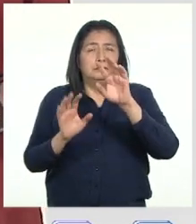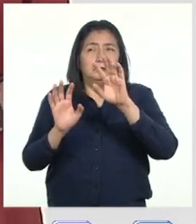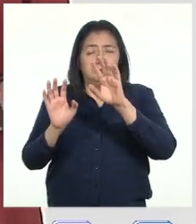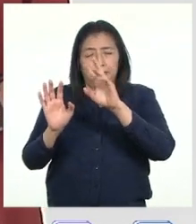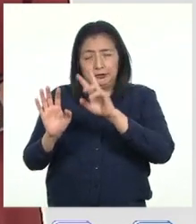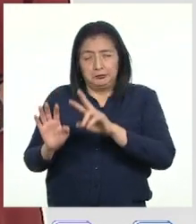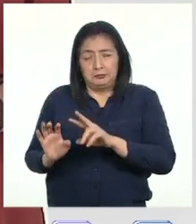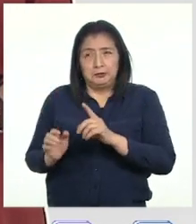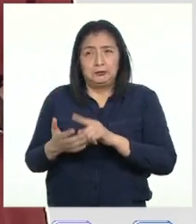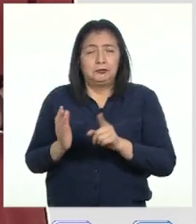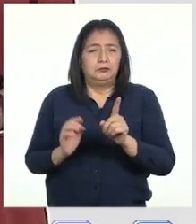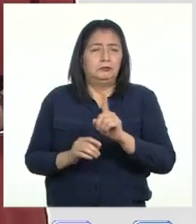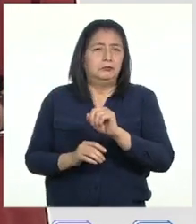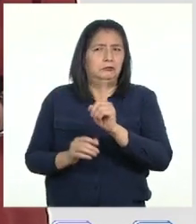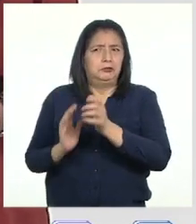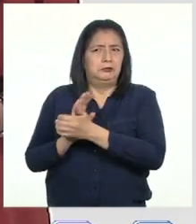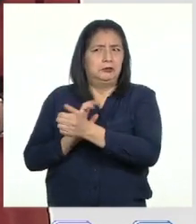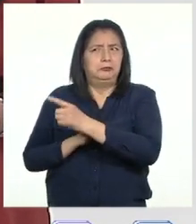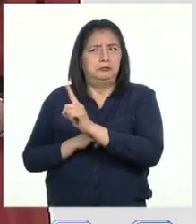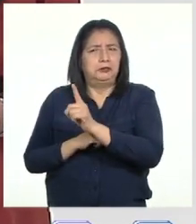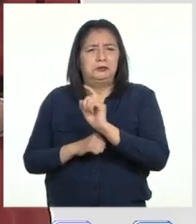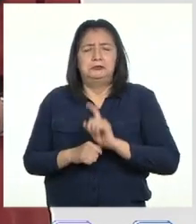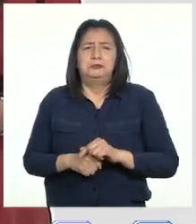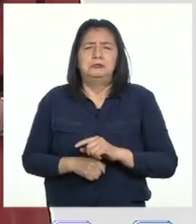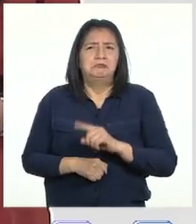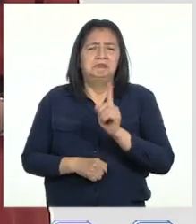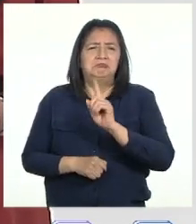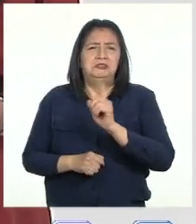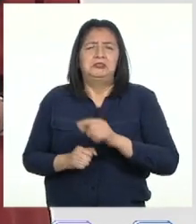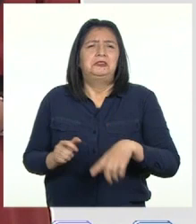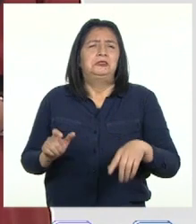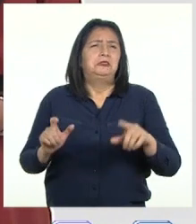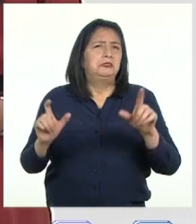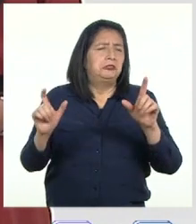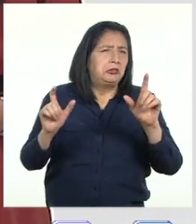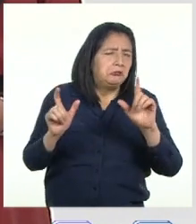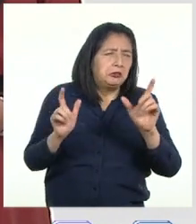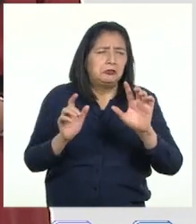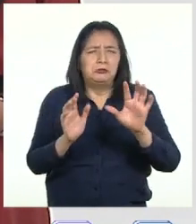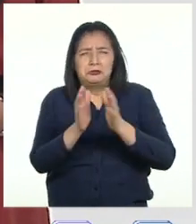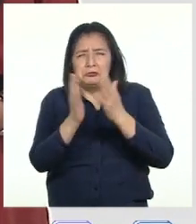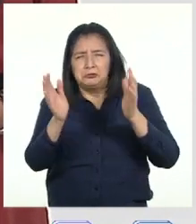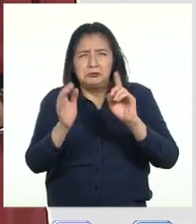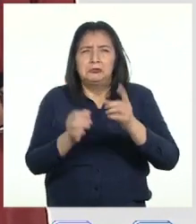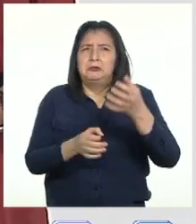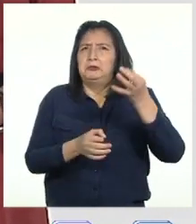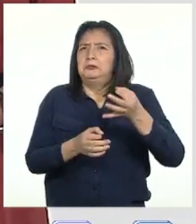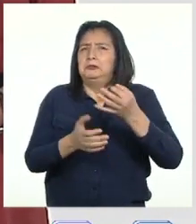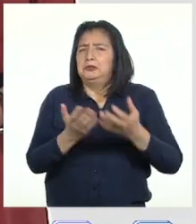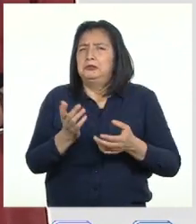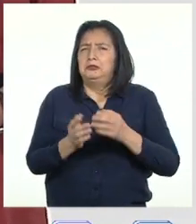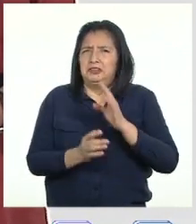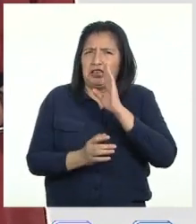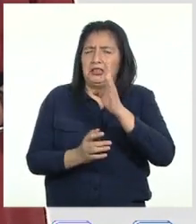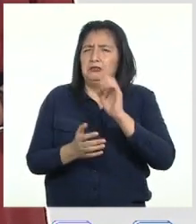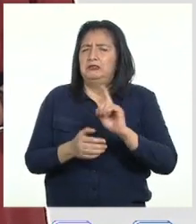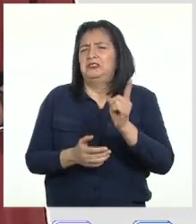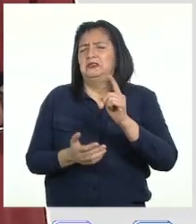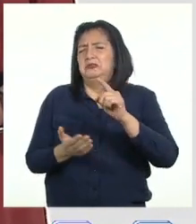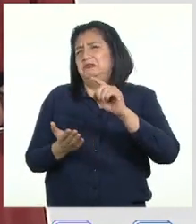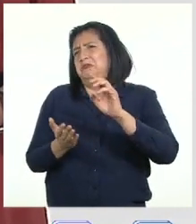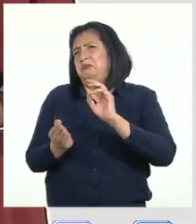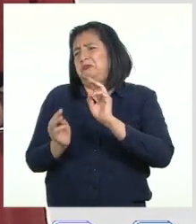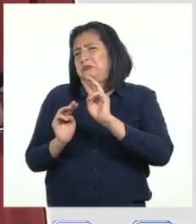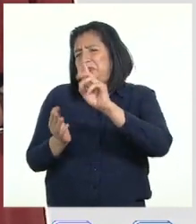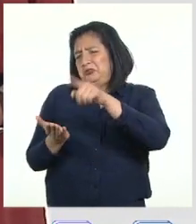fuente, no es un experto Ni un medio de comunicación considerado serio Es tan solo un mensaje de